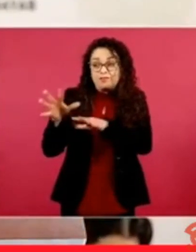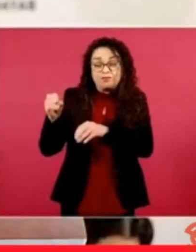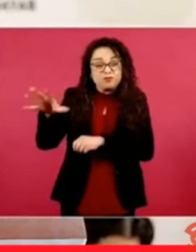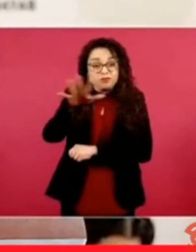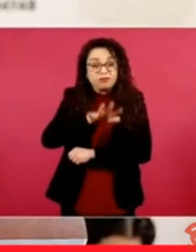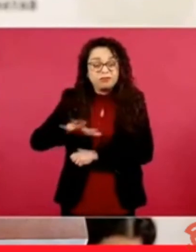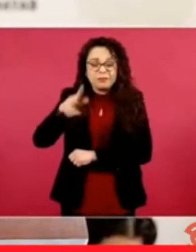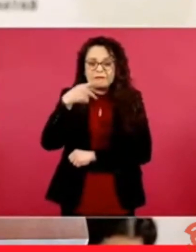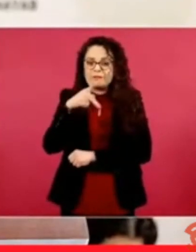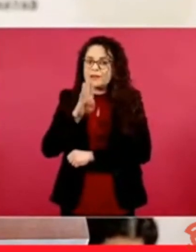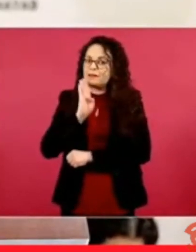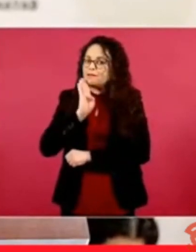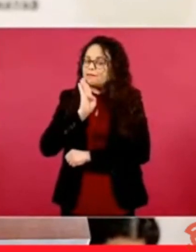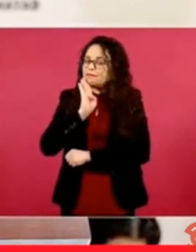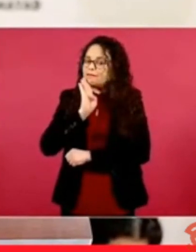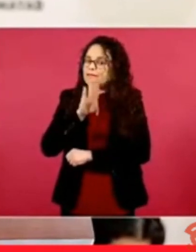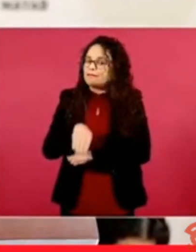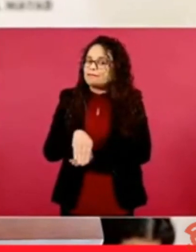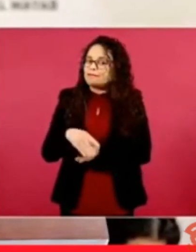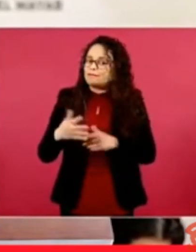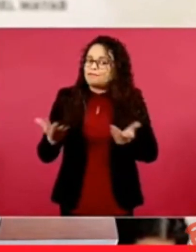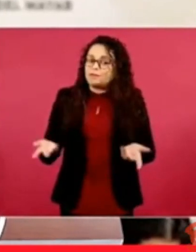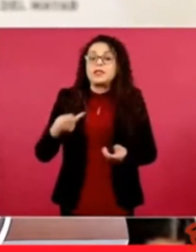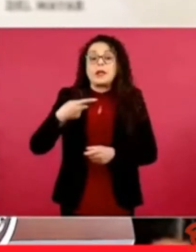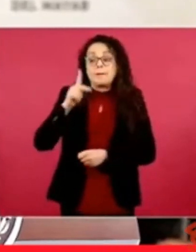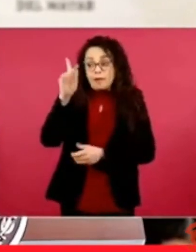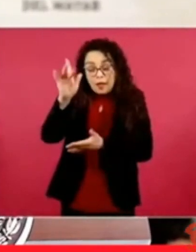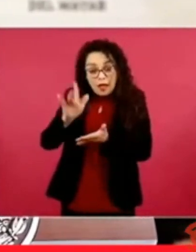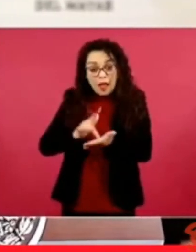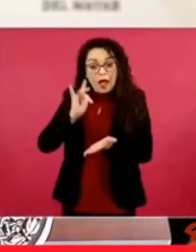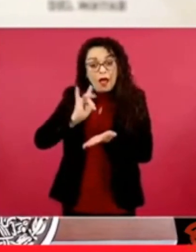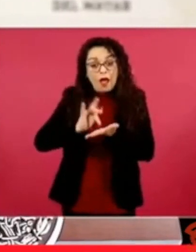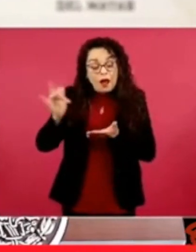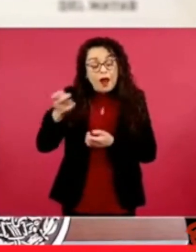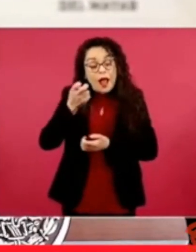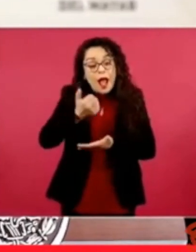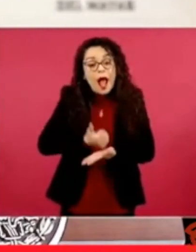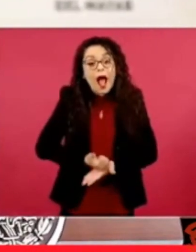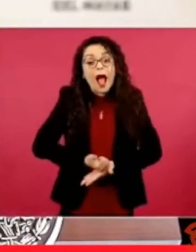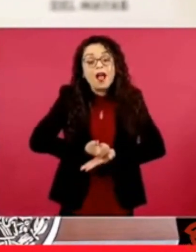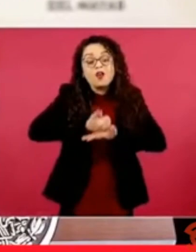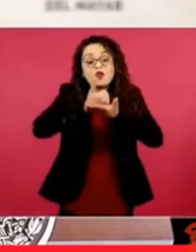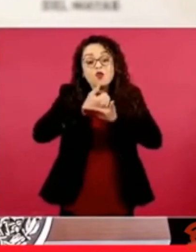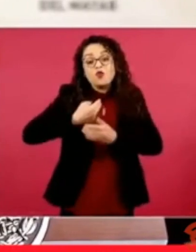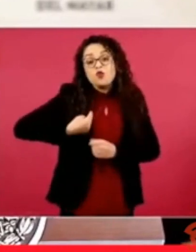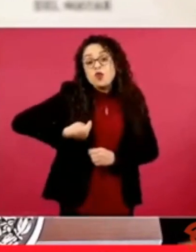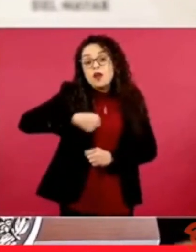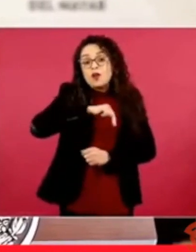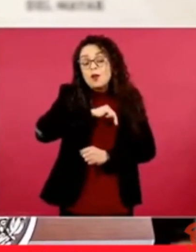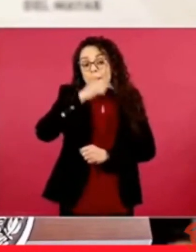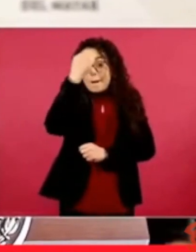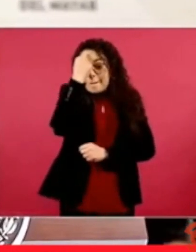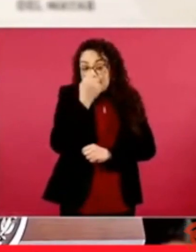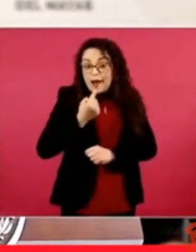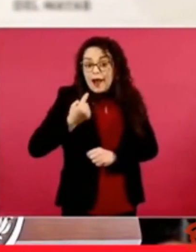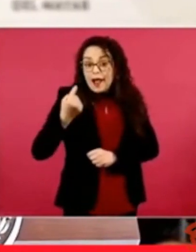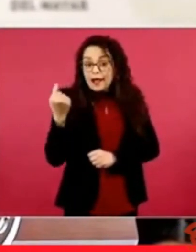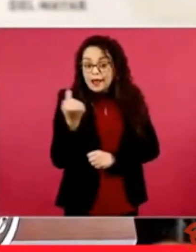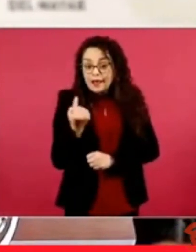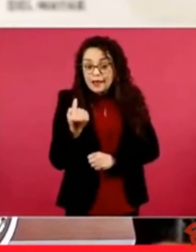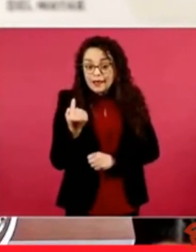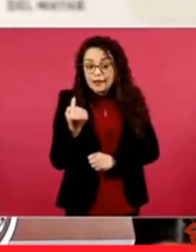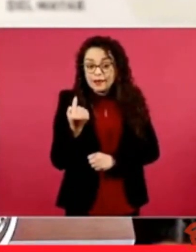Y este, pero sí nos ayuda, ¿no? Eh, a que se, este, se tome en cuenta, ¿no?